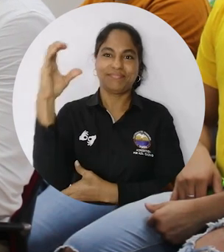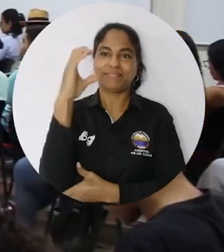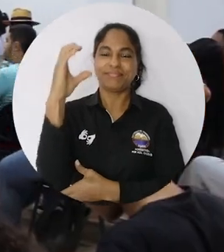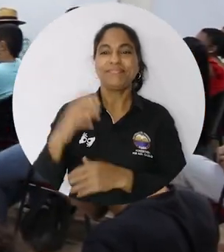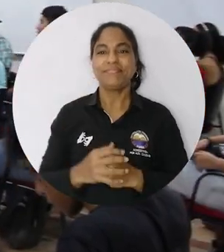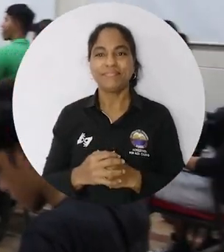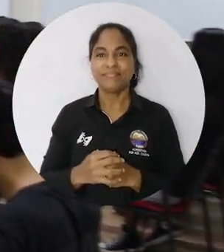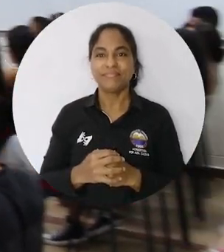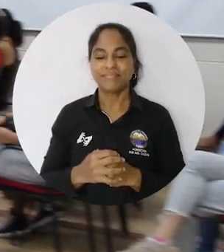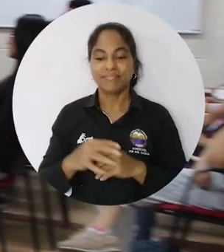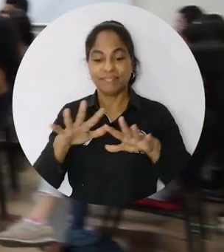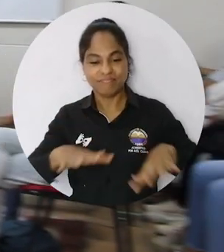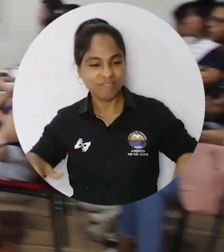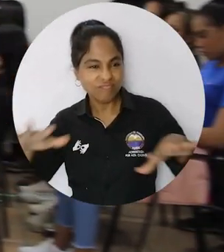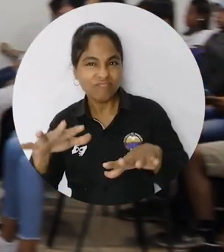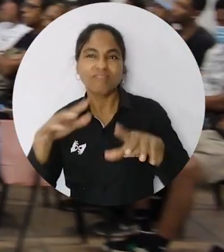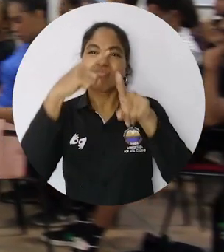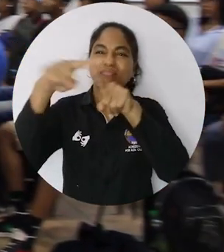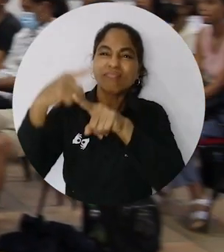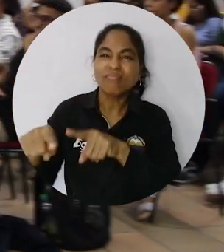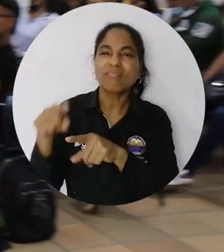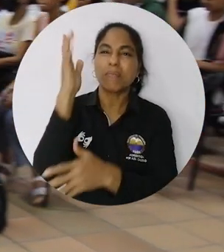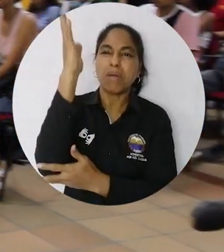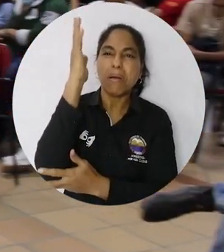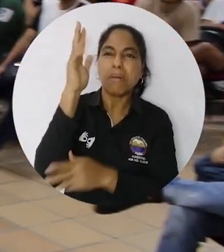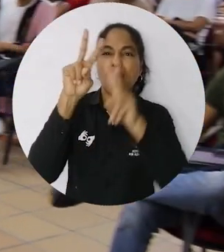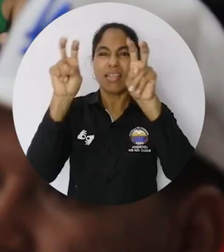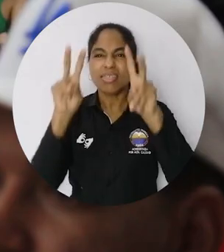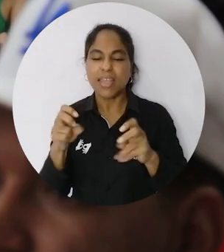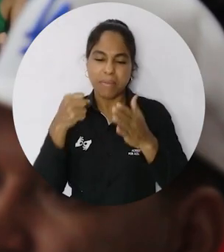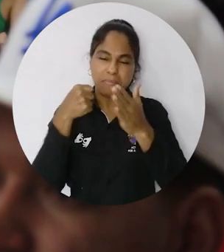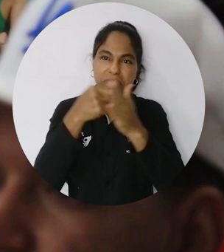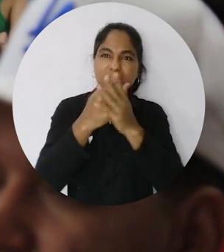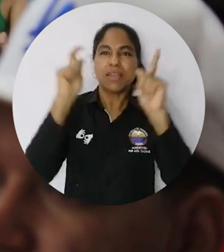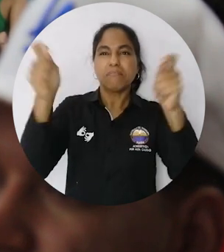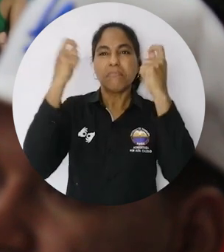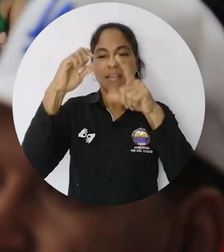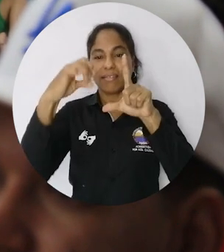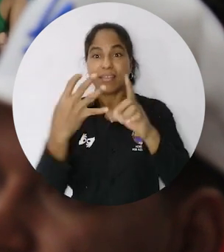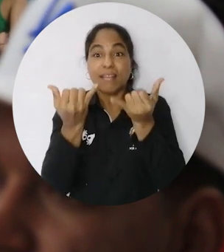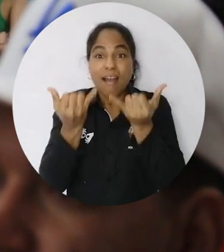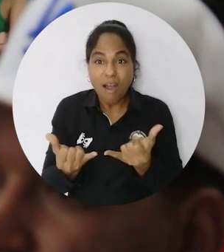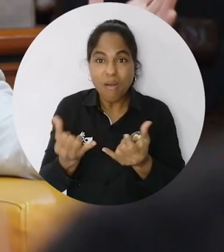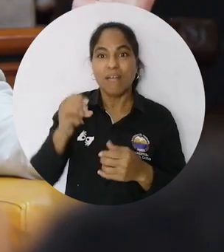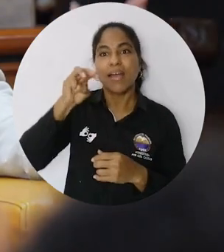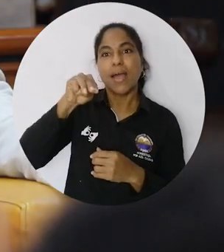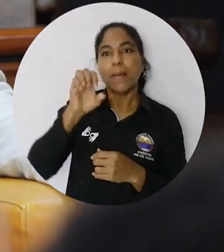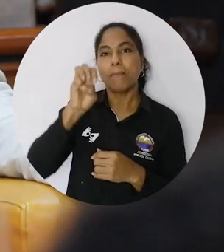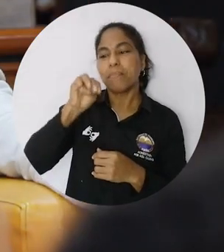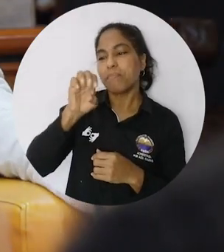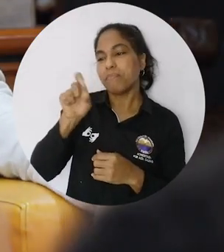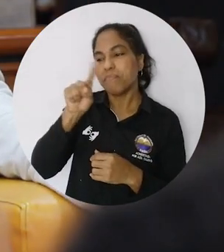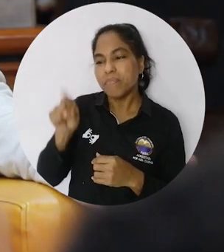nuestro país. La jornada estuvo diseñada con el fin de abordar los ejes temáticos de emprendimiento y marketing digital en el presente y los